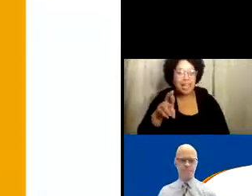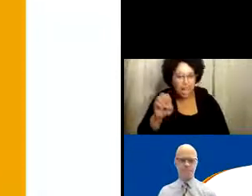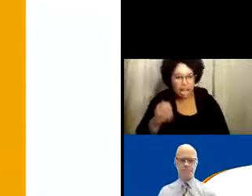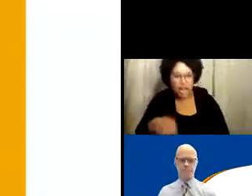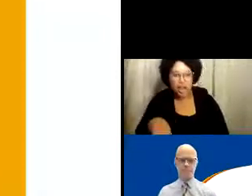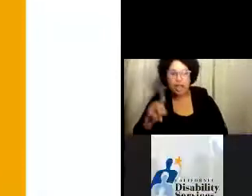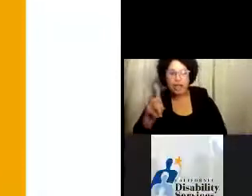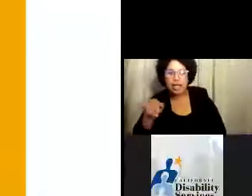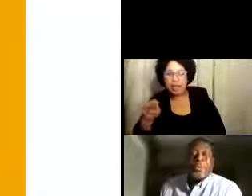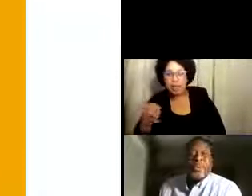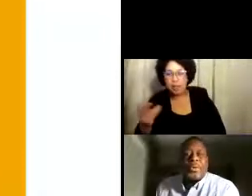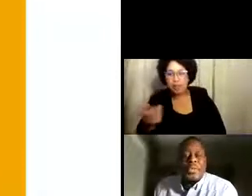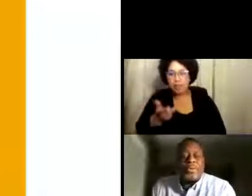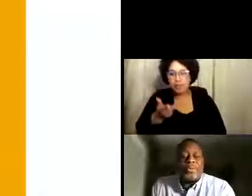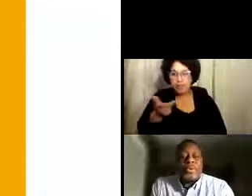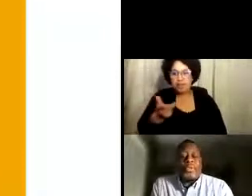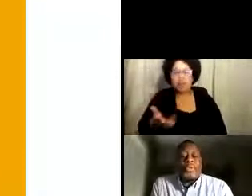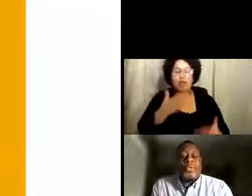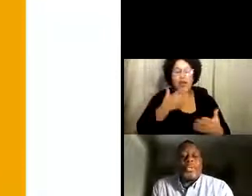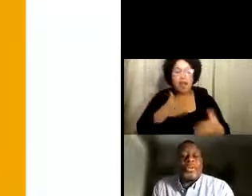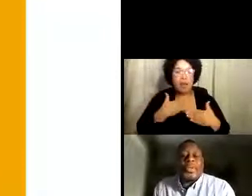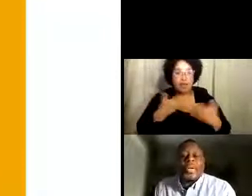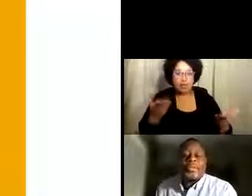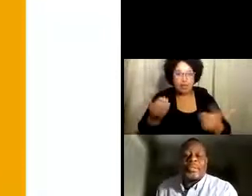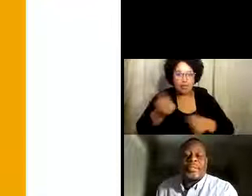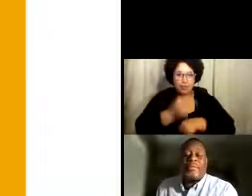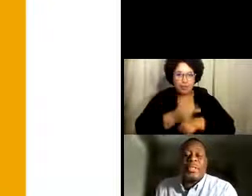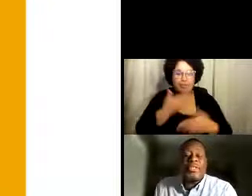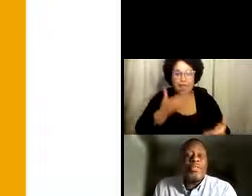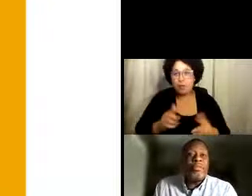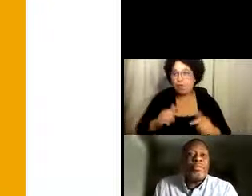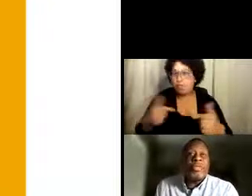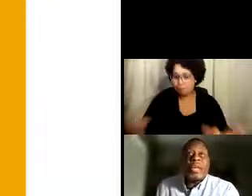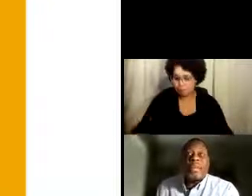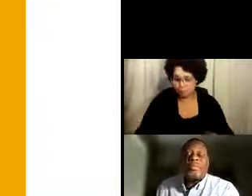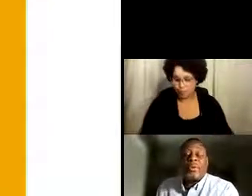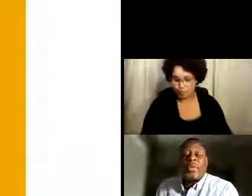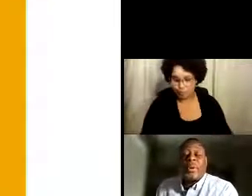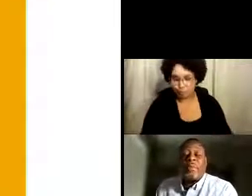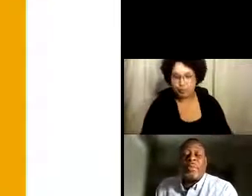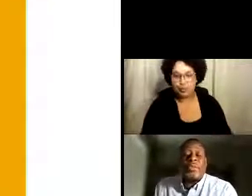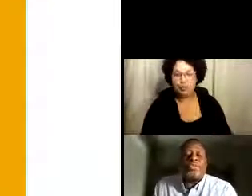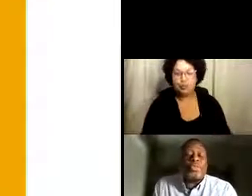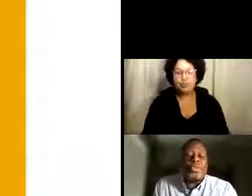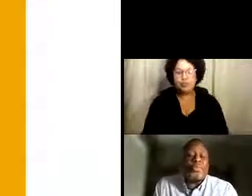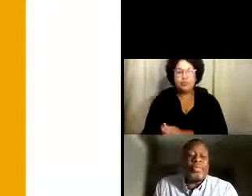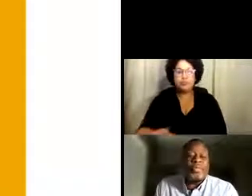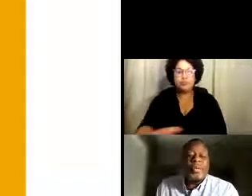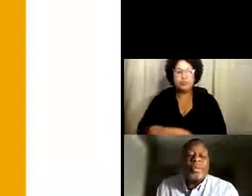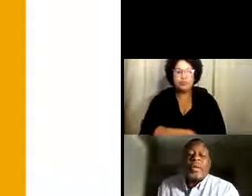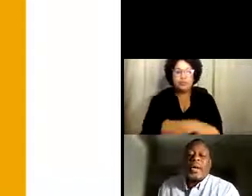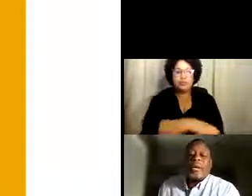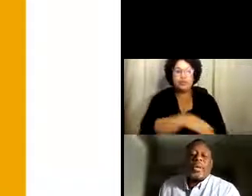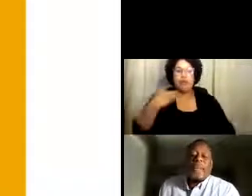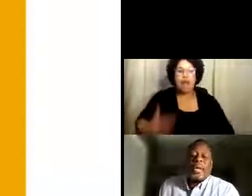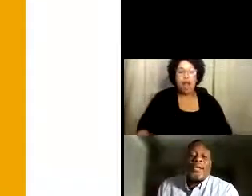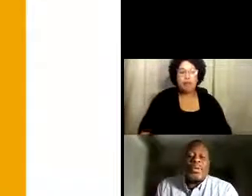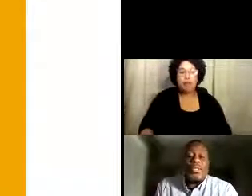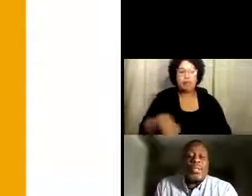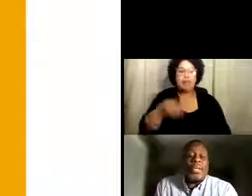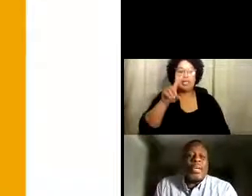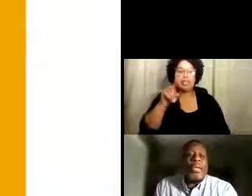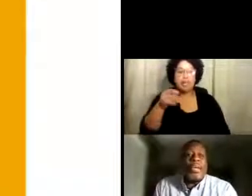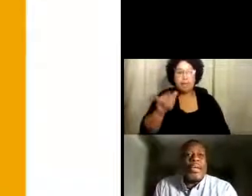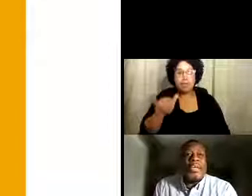le damos nuestra atención. Muy bien, muchas gracias y bienvenidos a todos. Como ya se mencionó, yo soy el director adjunto